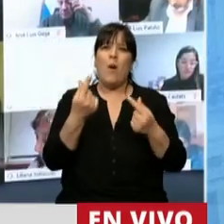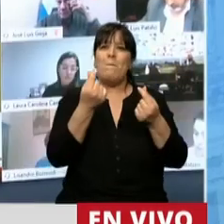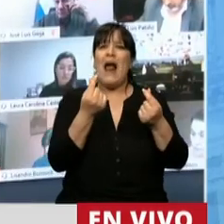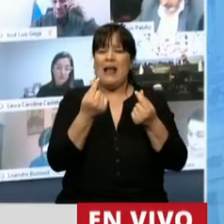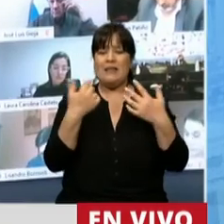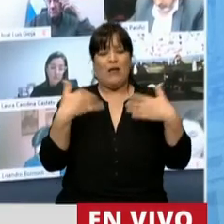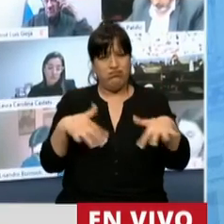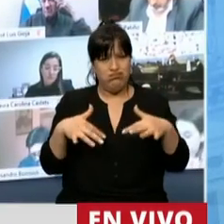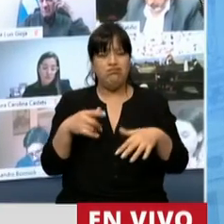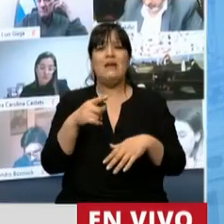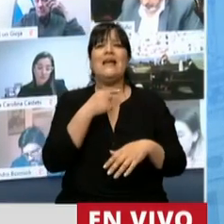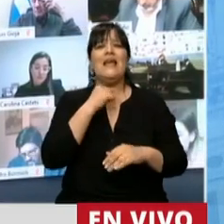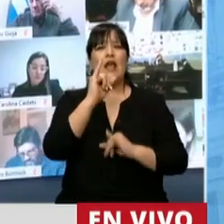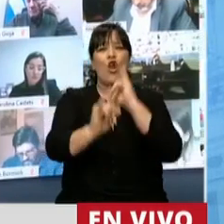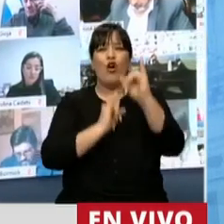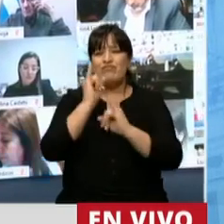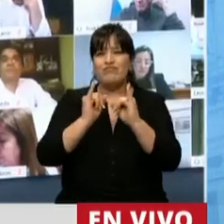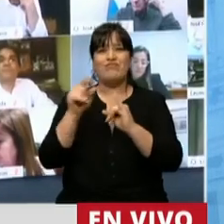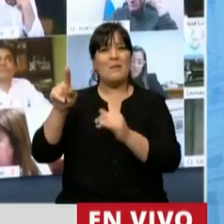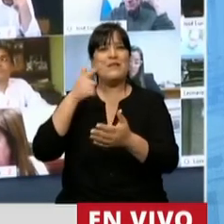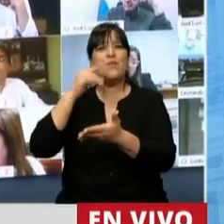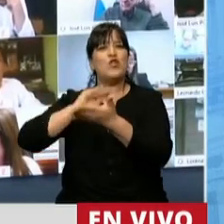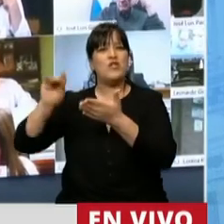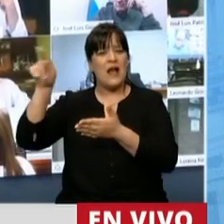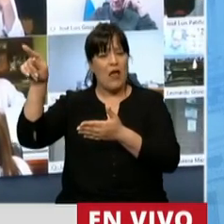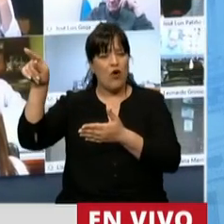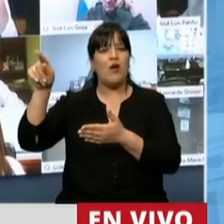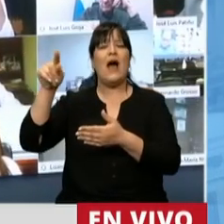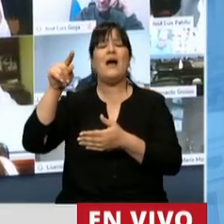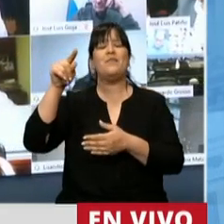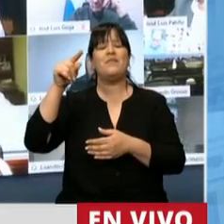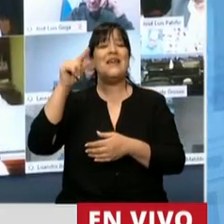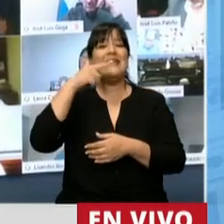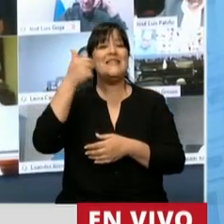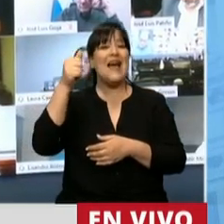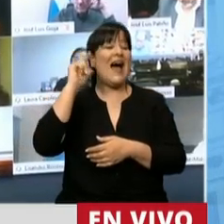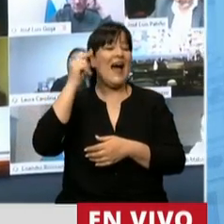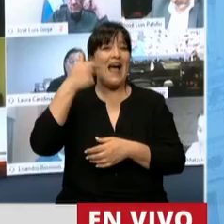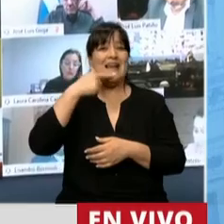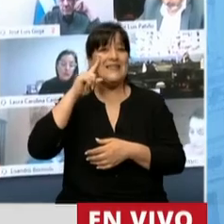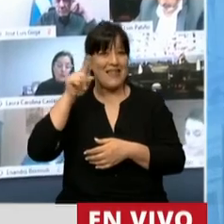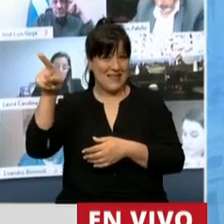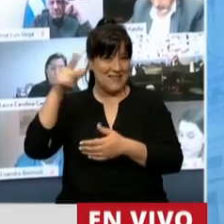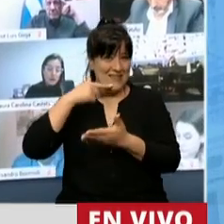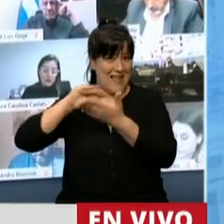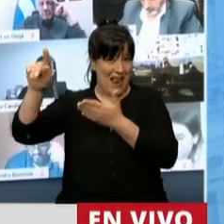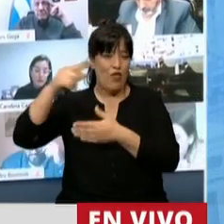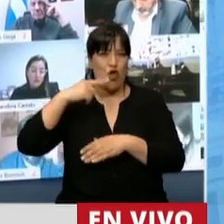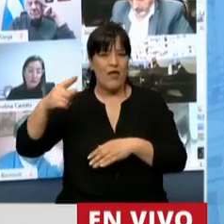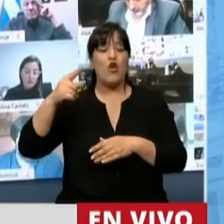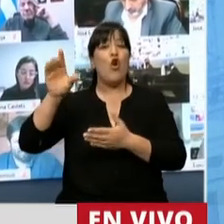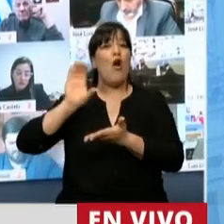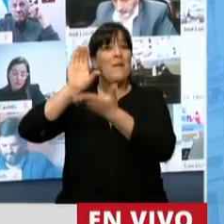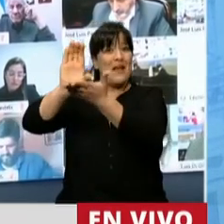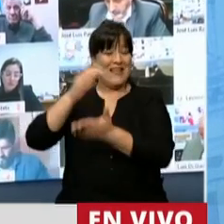quiero citar aquí lo que dijo la senadora Anabel Fernández Agasti en el tratamiento en el Senado dijo que la